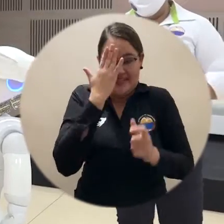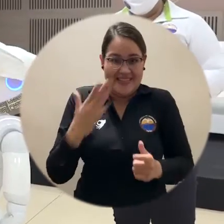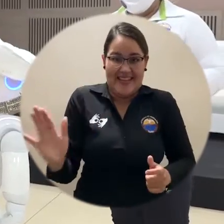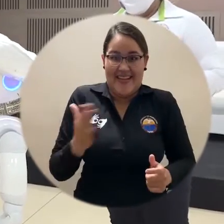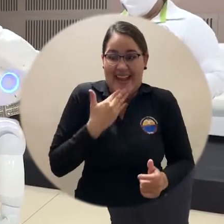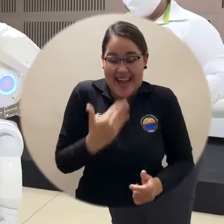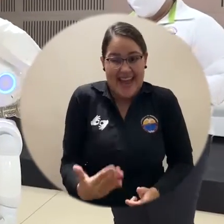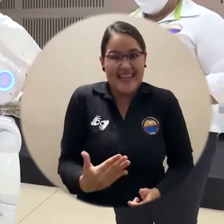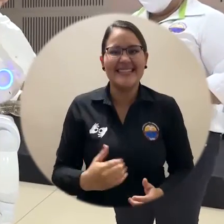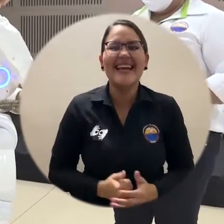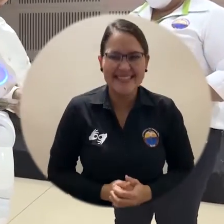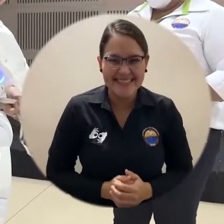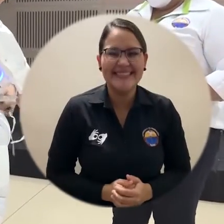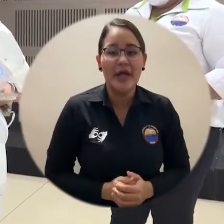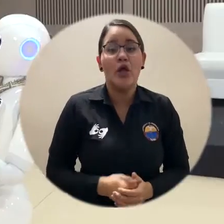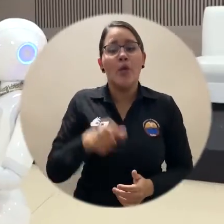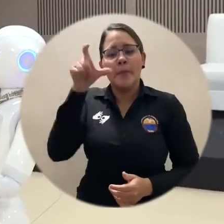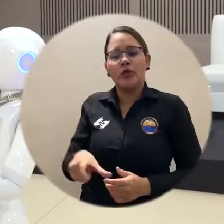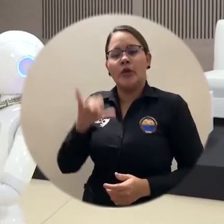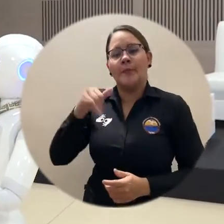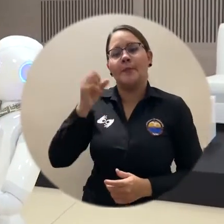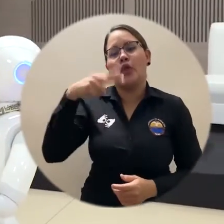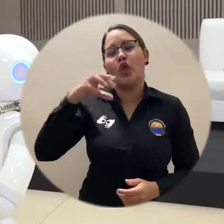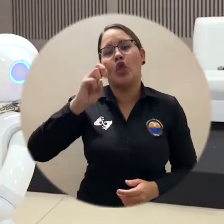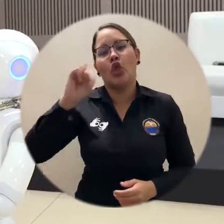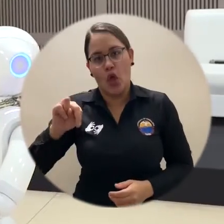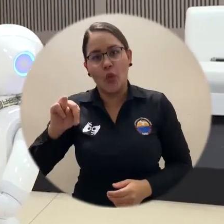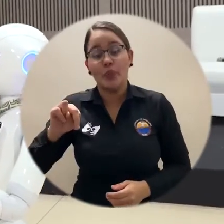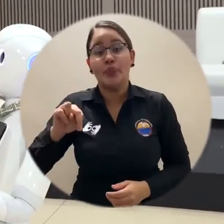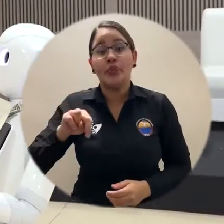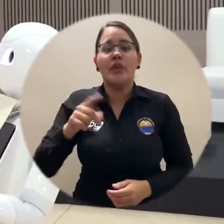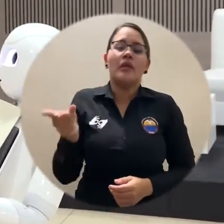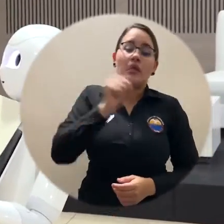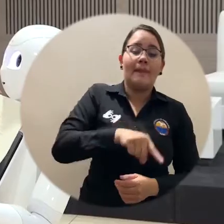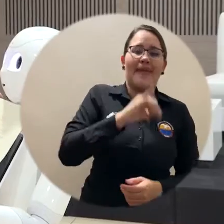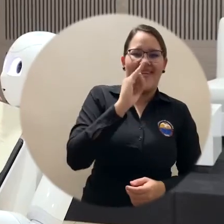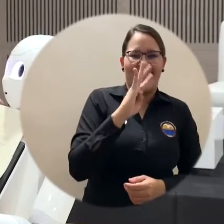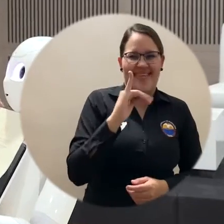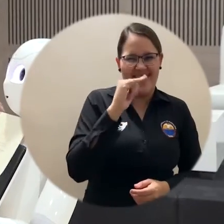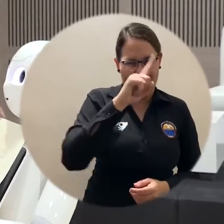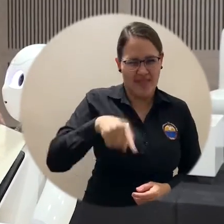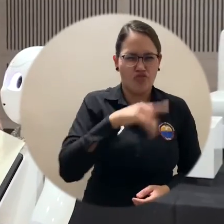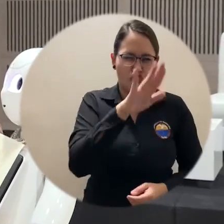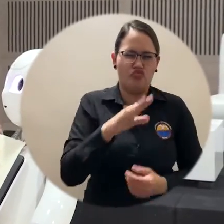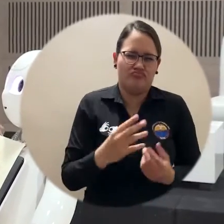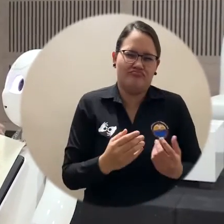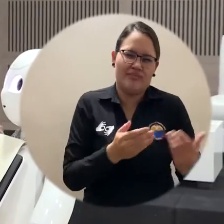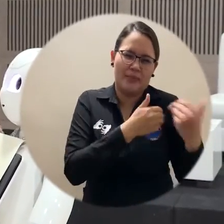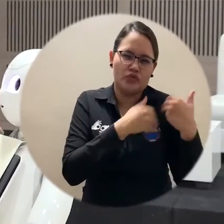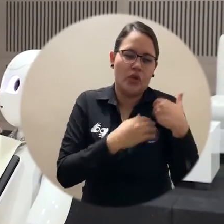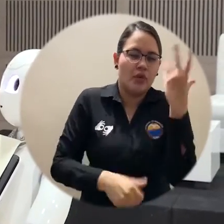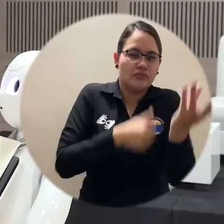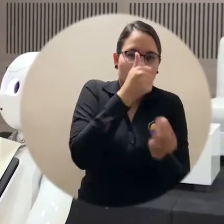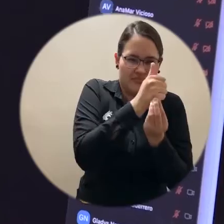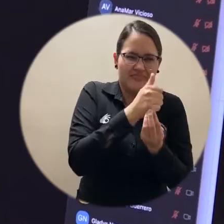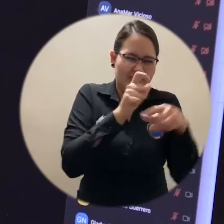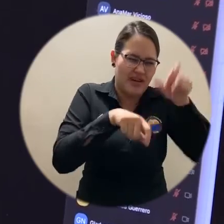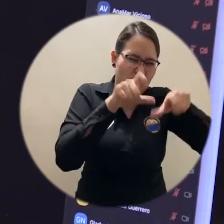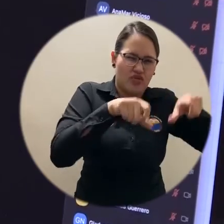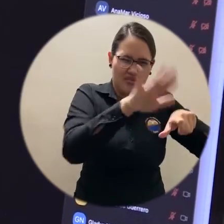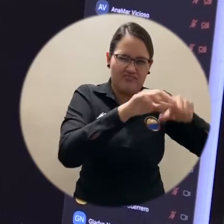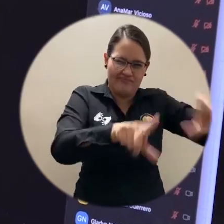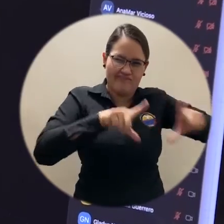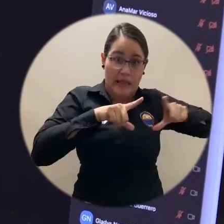Agiraldo, vicerrector de Extensión y Proyección Social, acompañado por la economista especialista Ibi Salvarado Montenegro, directora del Centro de Egresados,